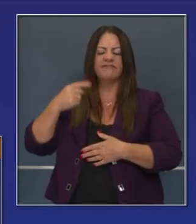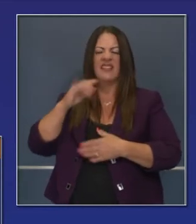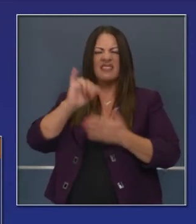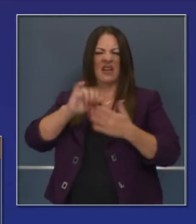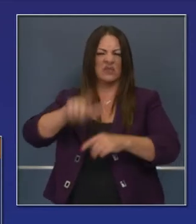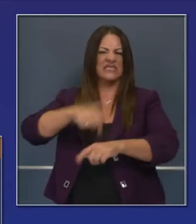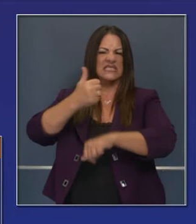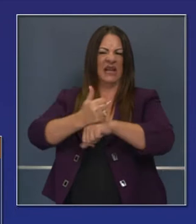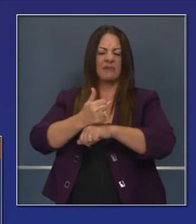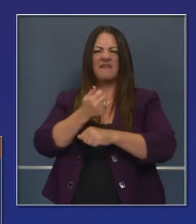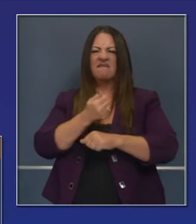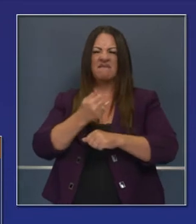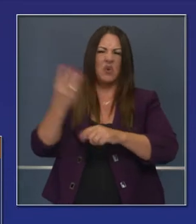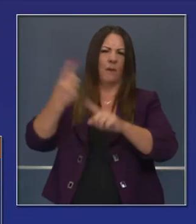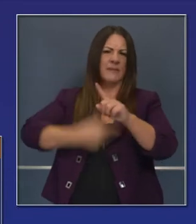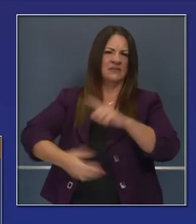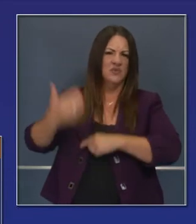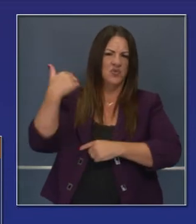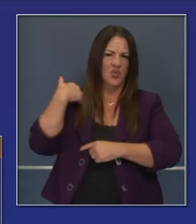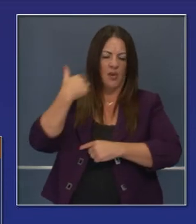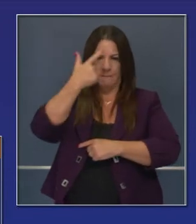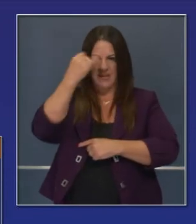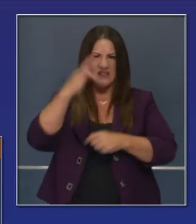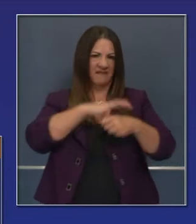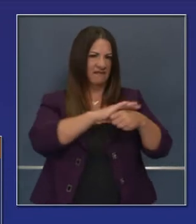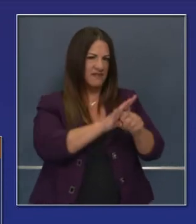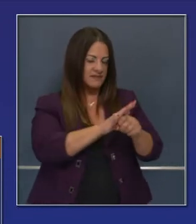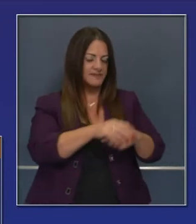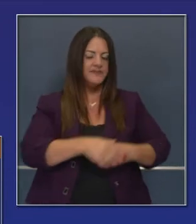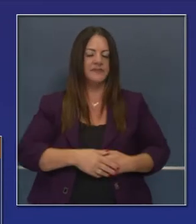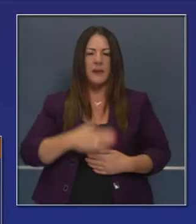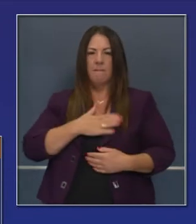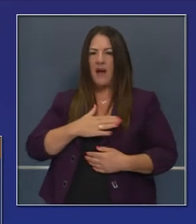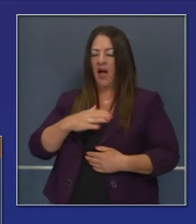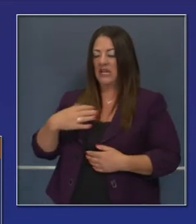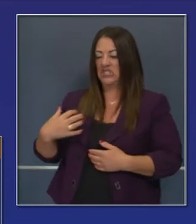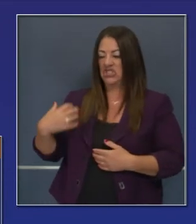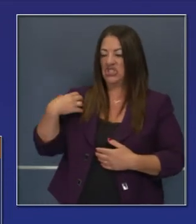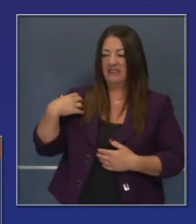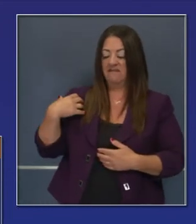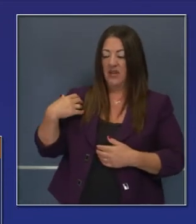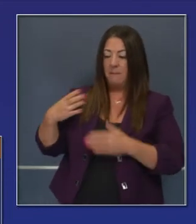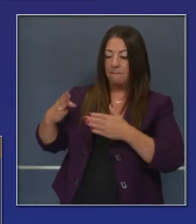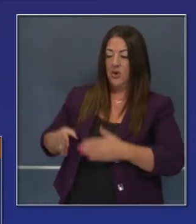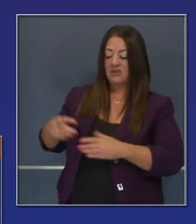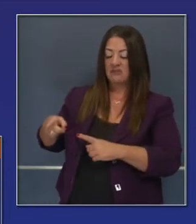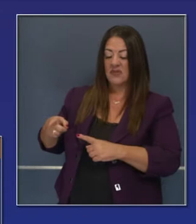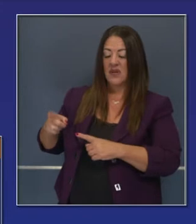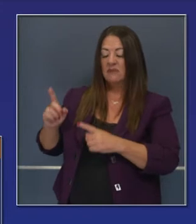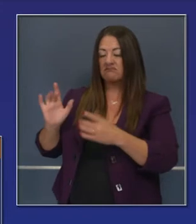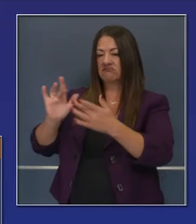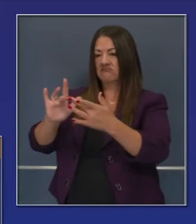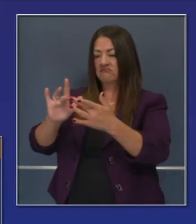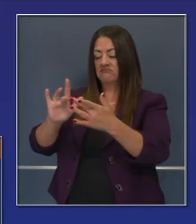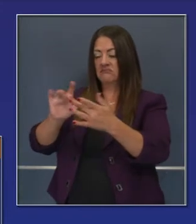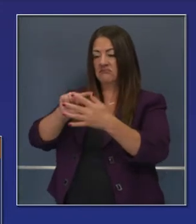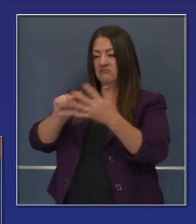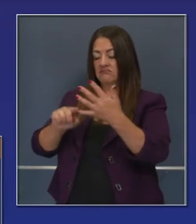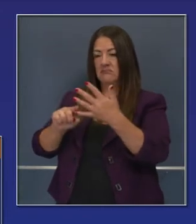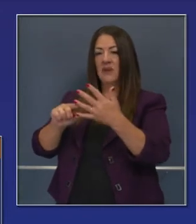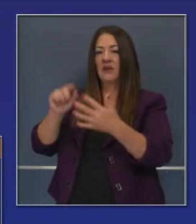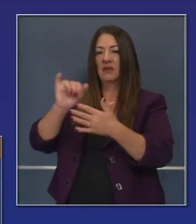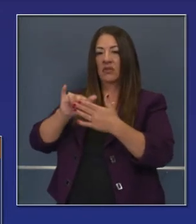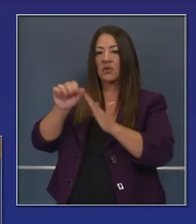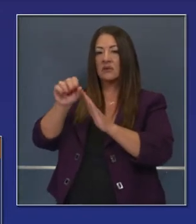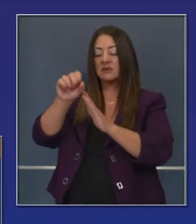los estados del oeste. Al iniciar esta pandemia, se conectaron a los jefes de gobierno, gobernadores, estaban